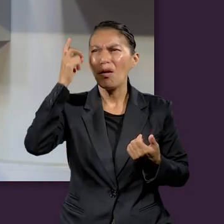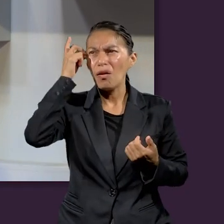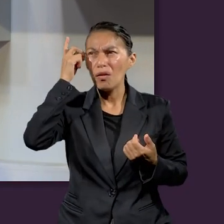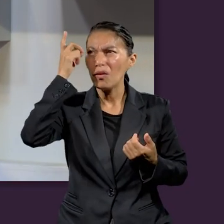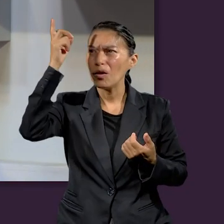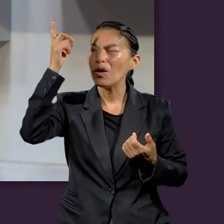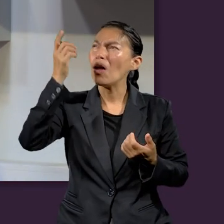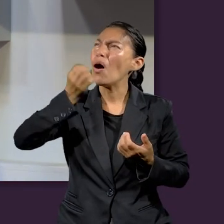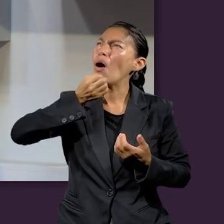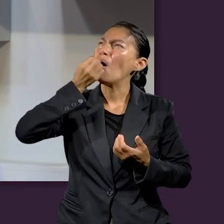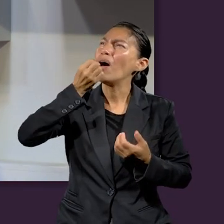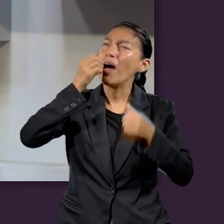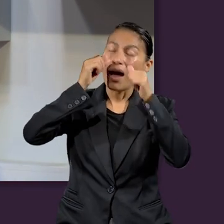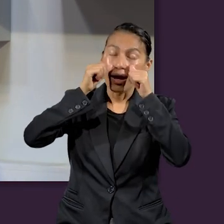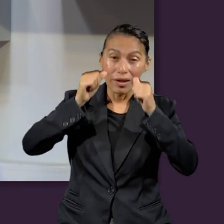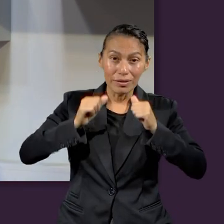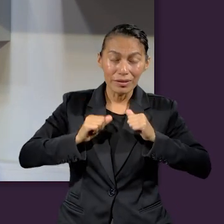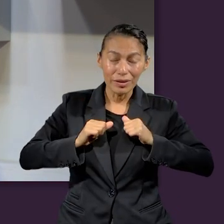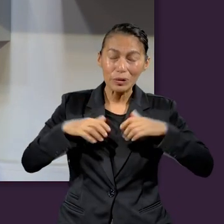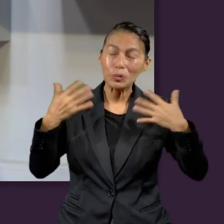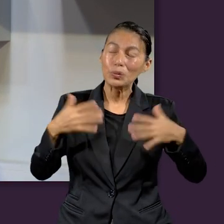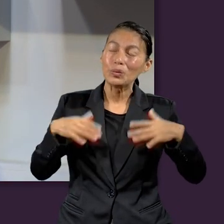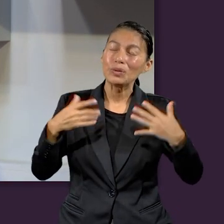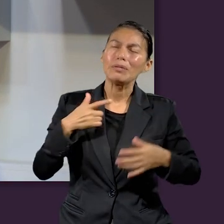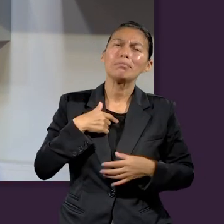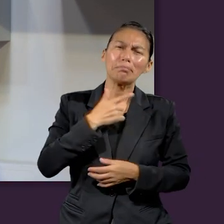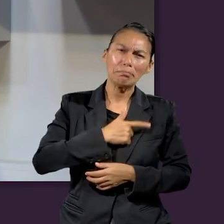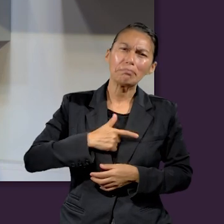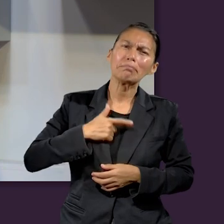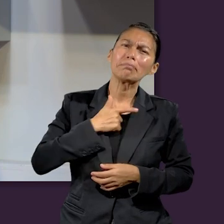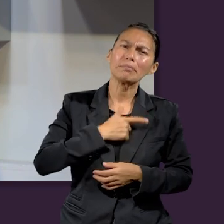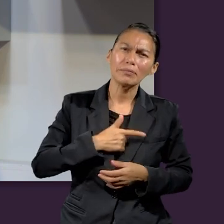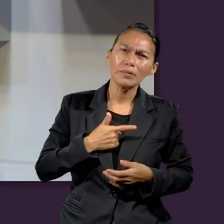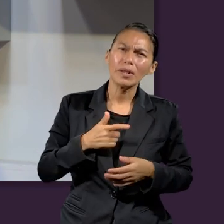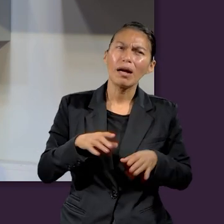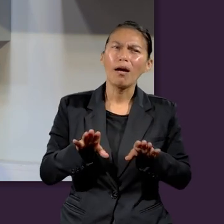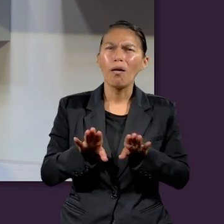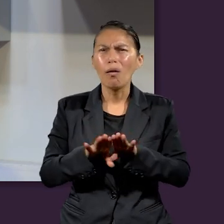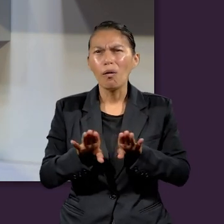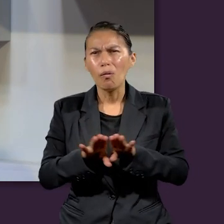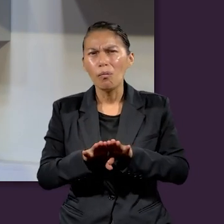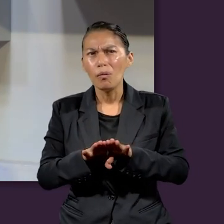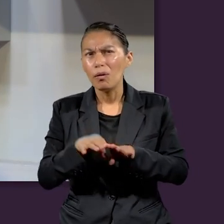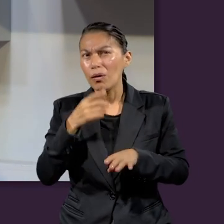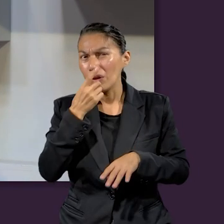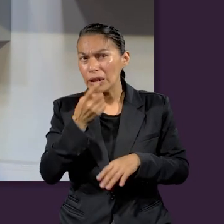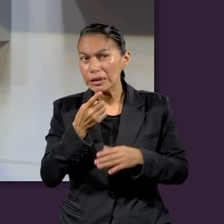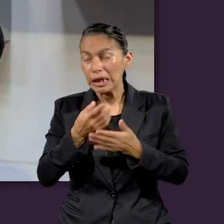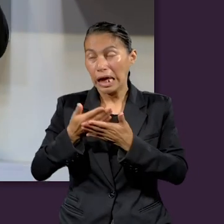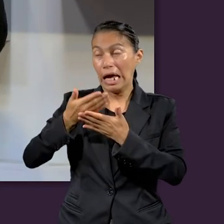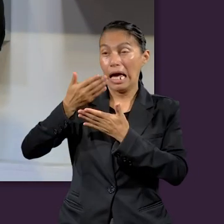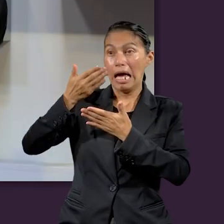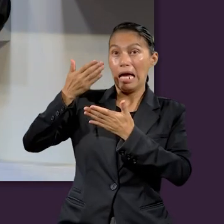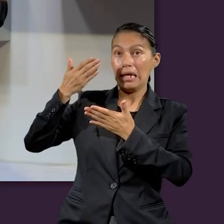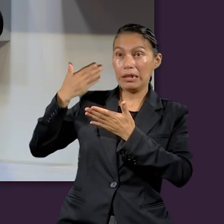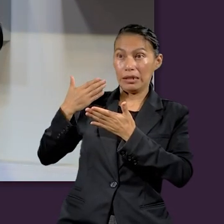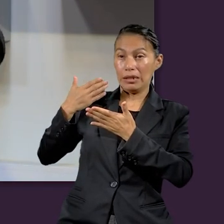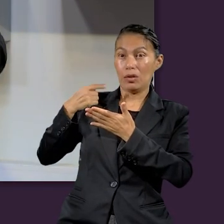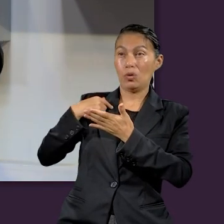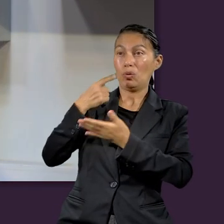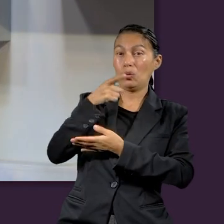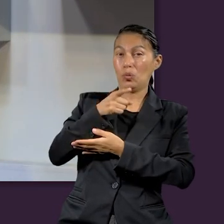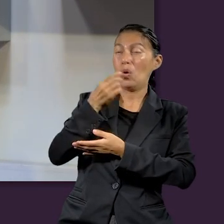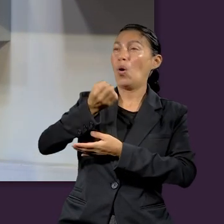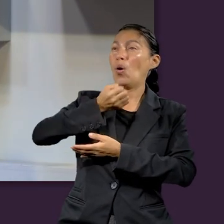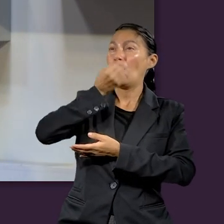Algo que me gusta mucho de la respuesta es el asunto de que dice, desde el momento en que empezaste, yo fui enviado.